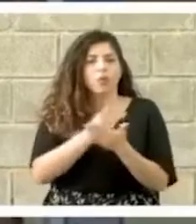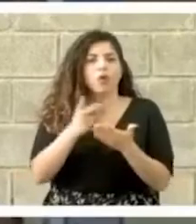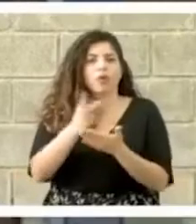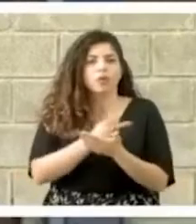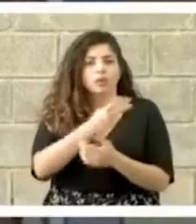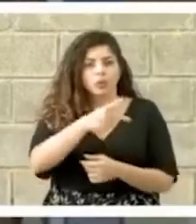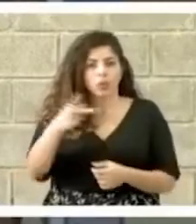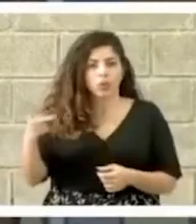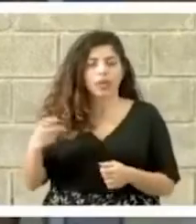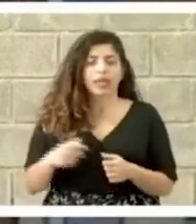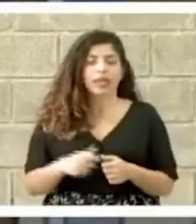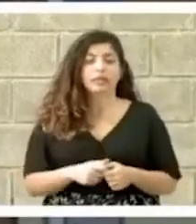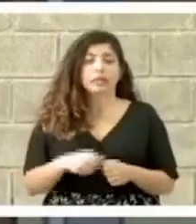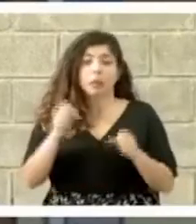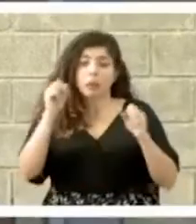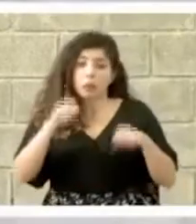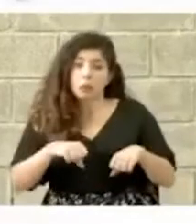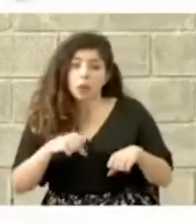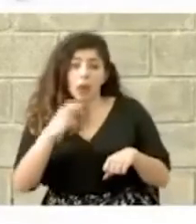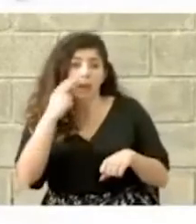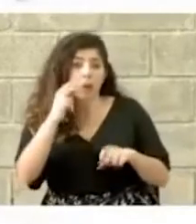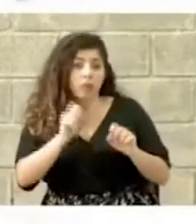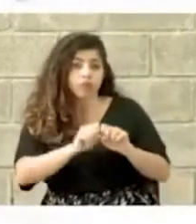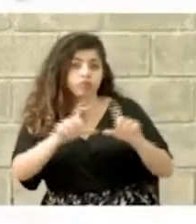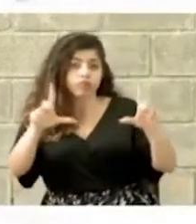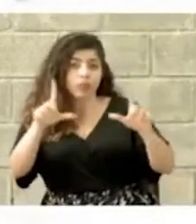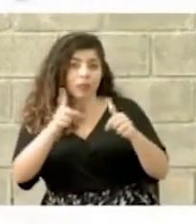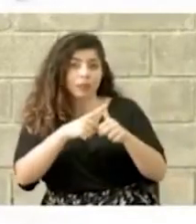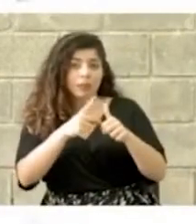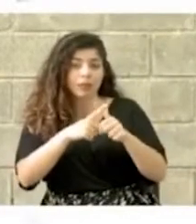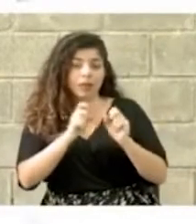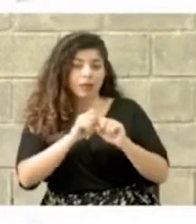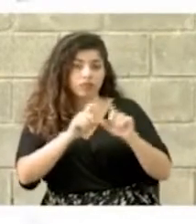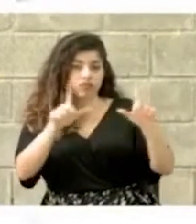Arenas. Si podemos pasar a la primera filmina.